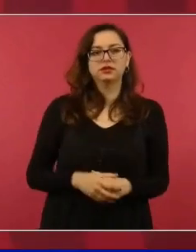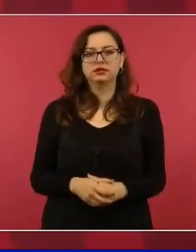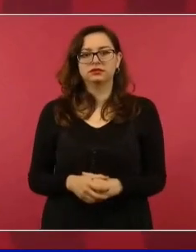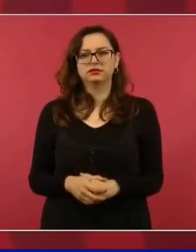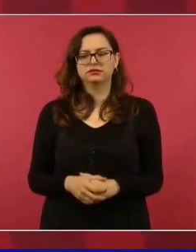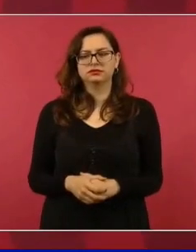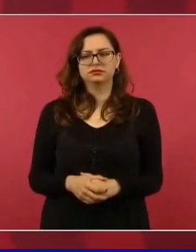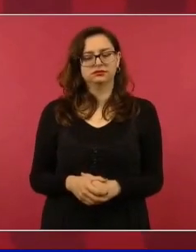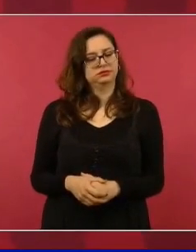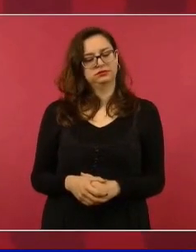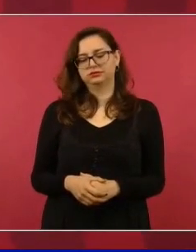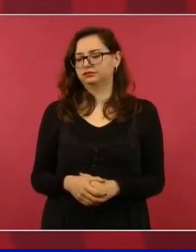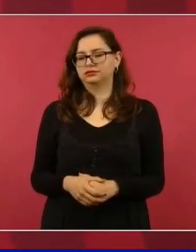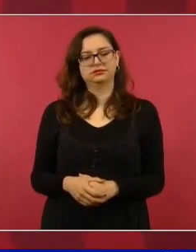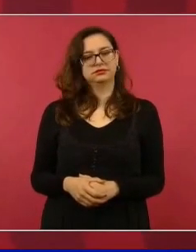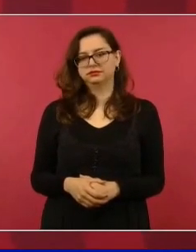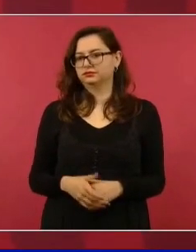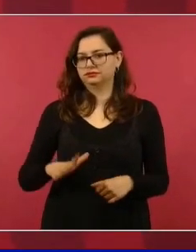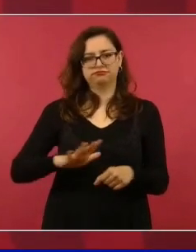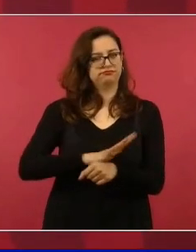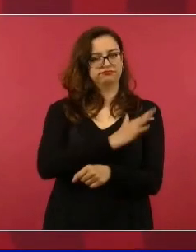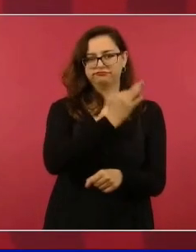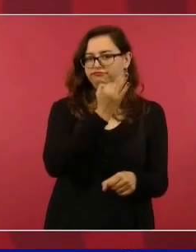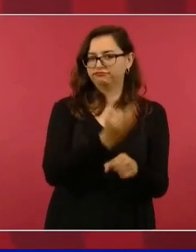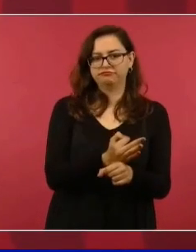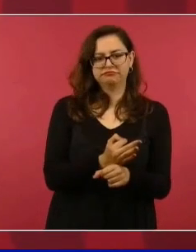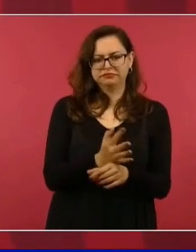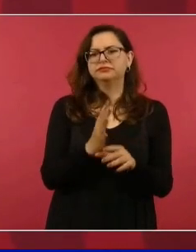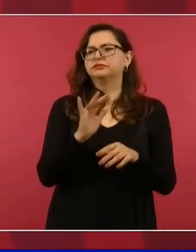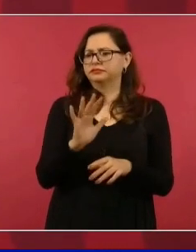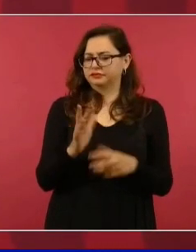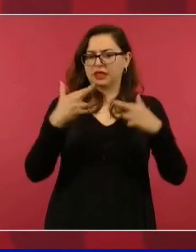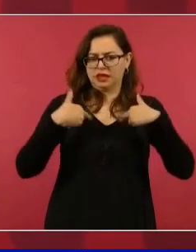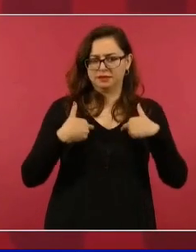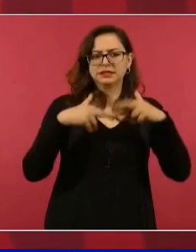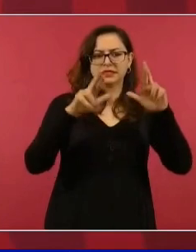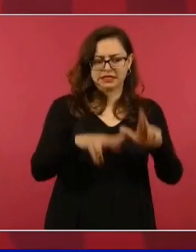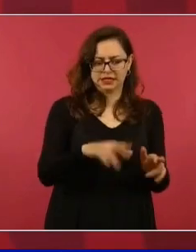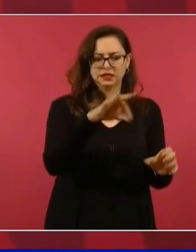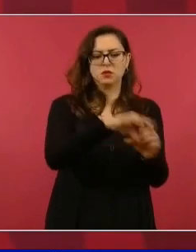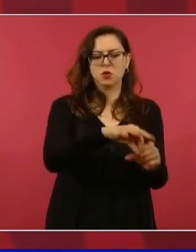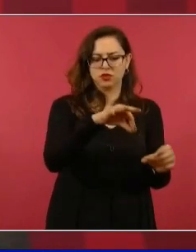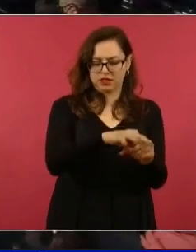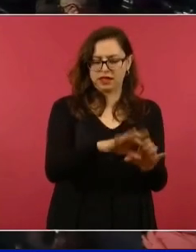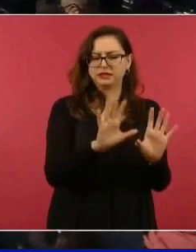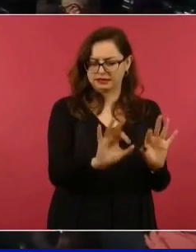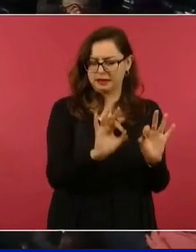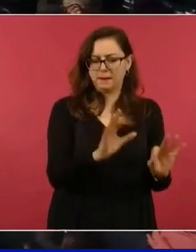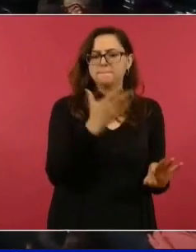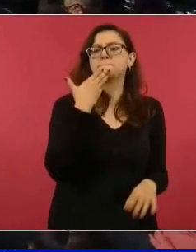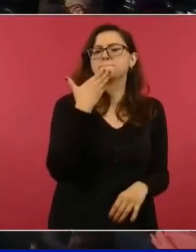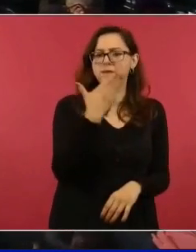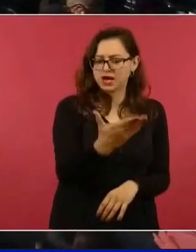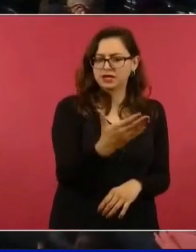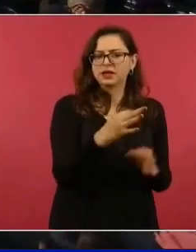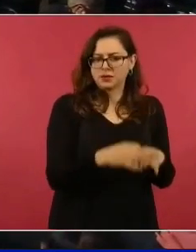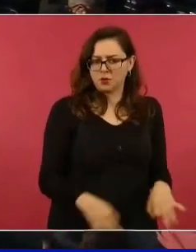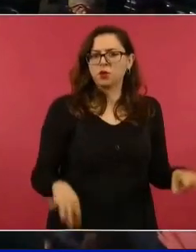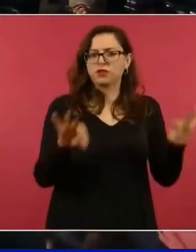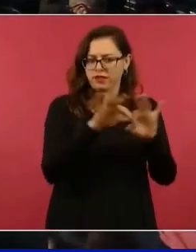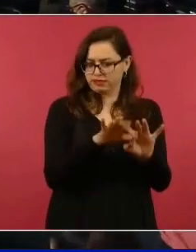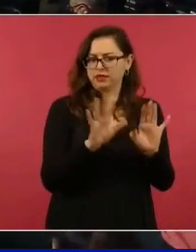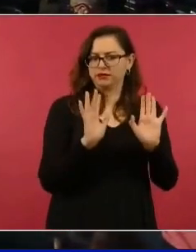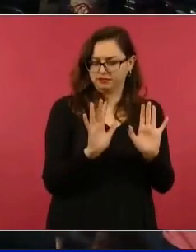está bien la democracia representativa, pero necesitamos también para